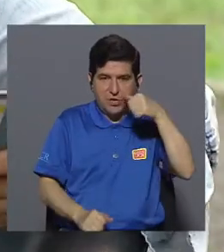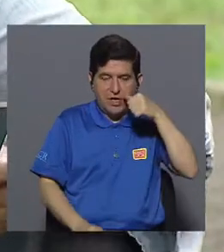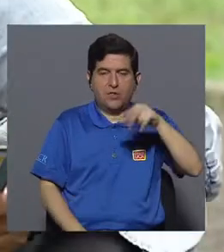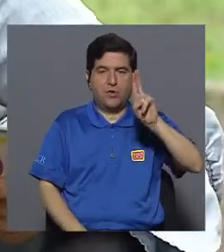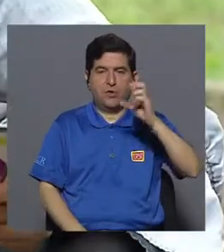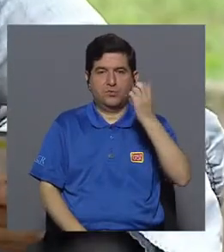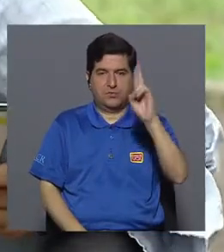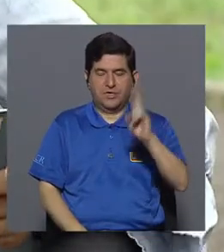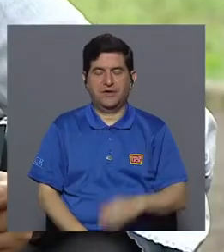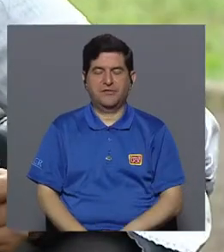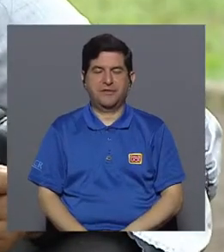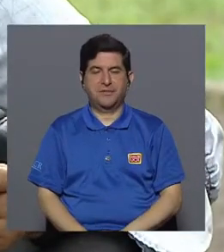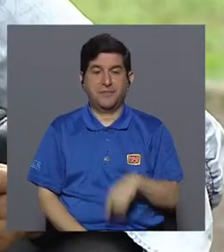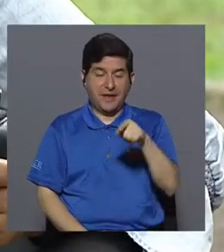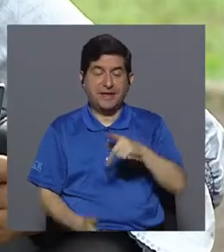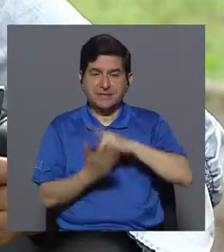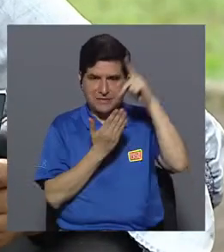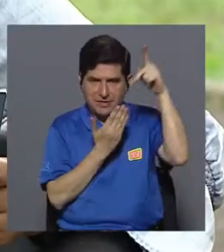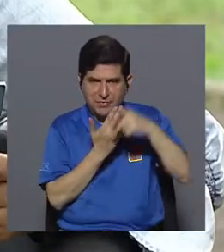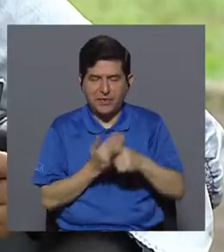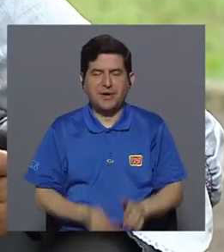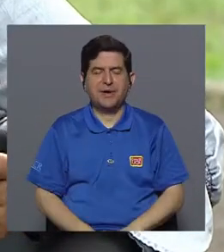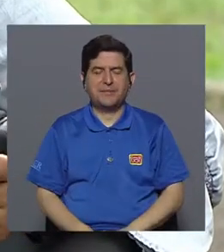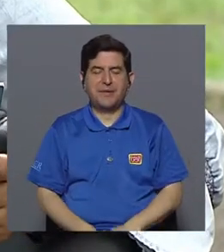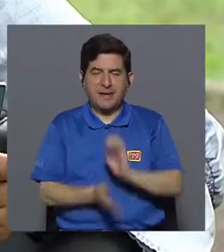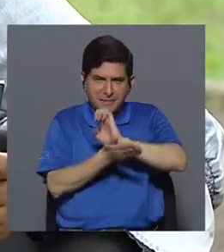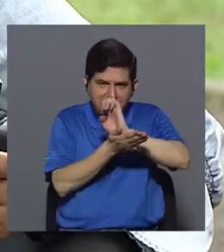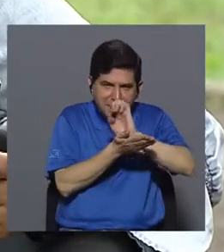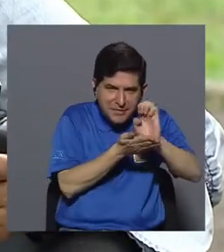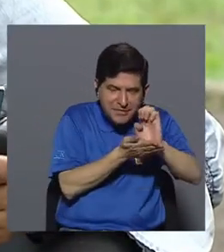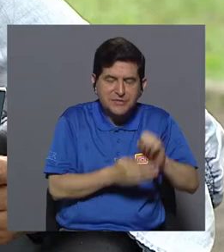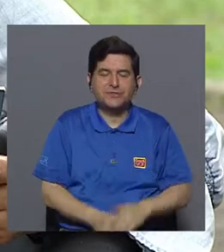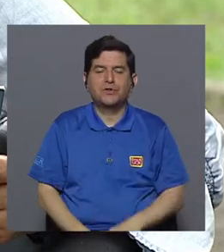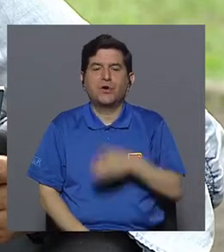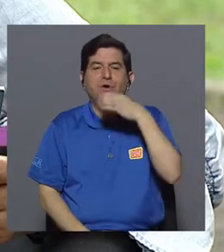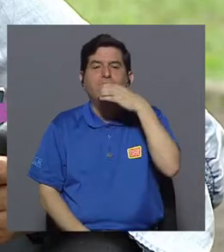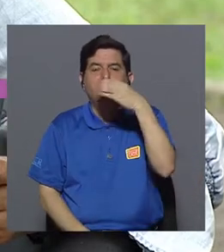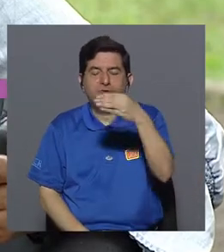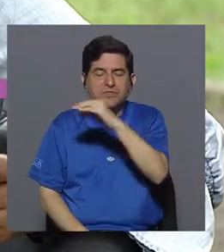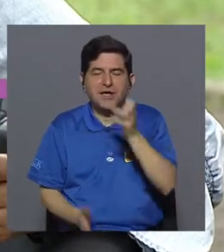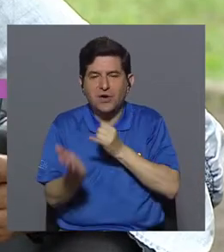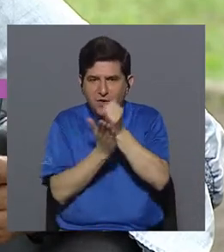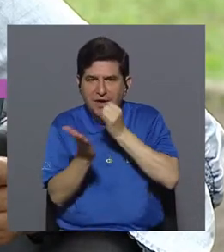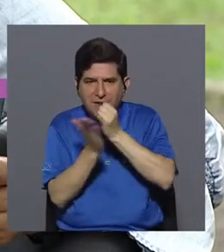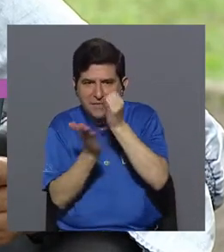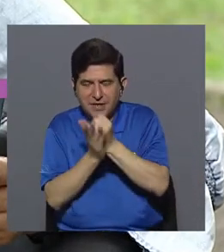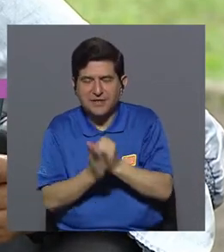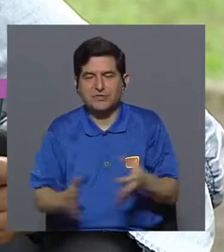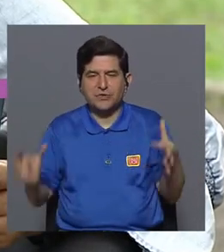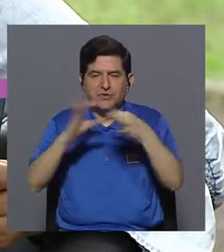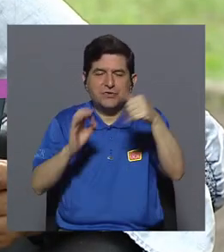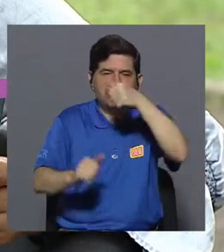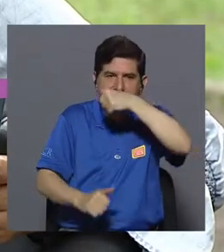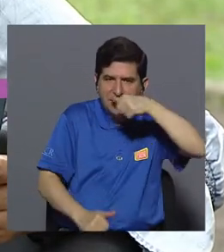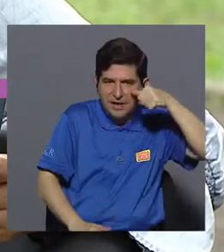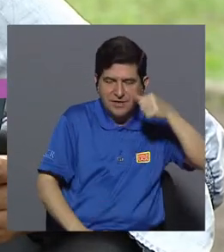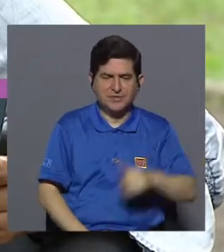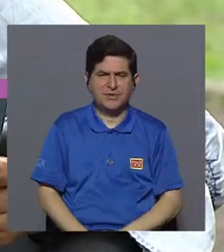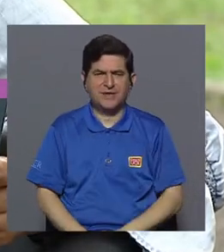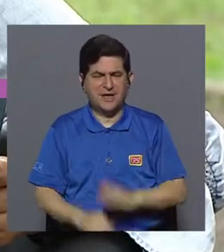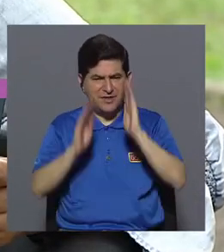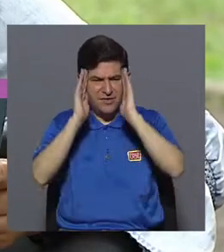Mariela, bueno, el PRECIT, el programa de prevención, consejería e investigación en drogas,